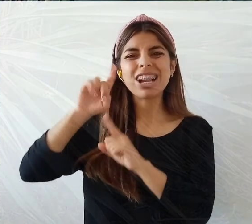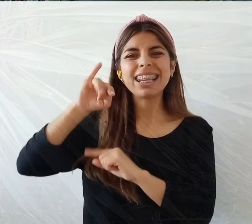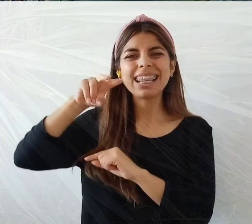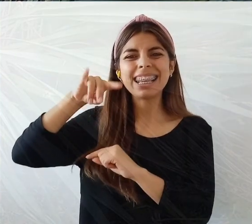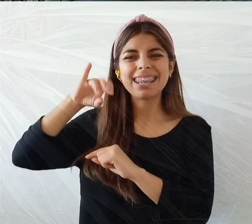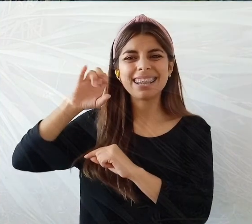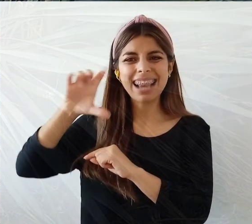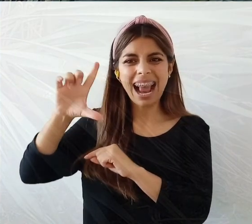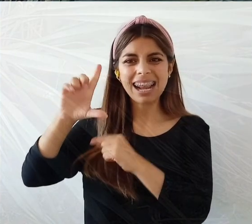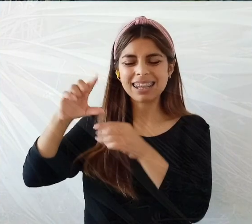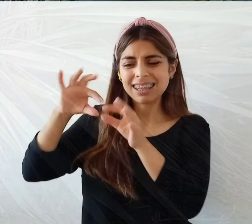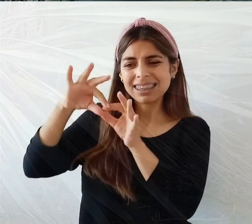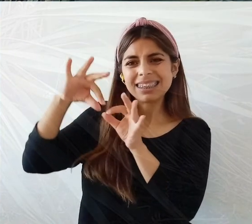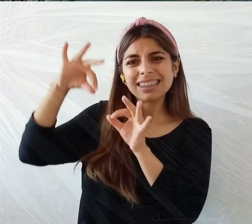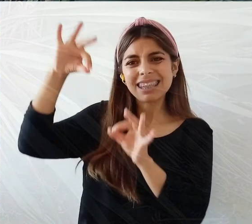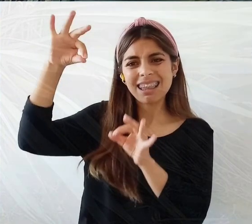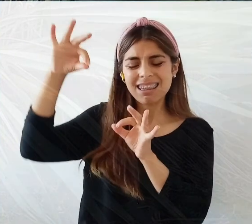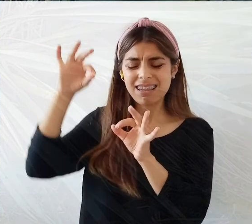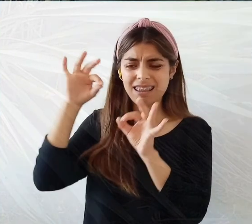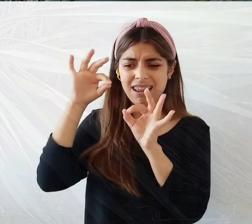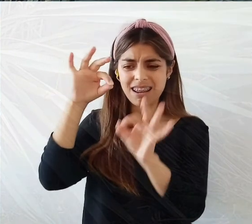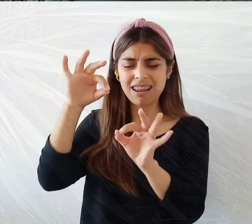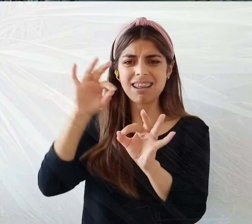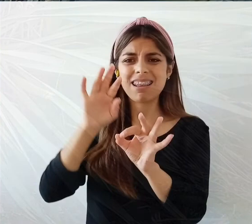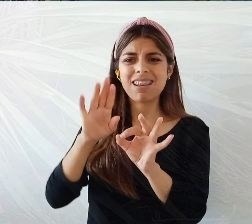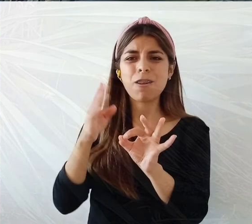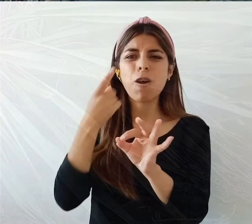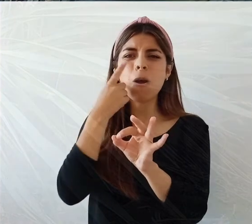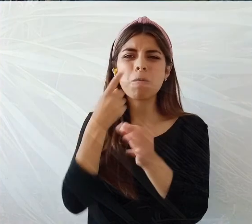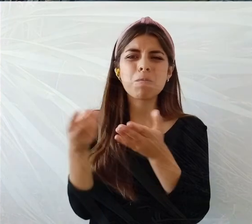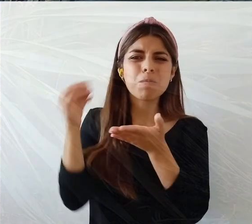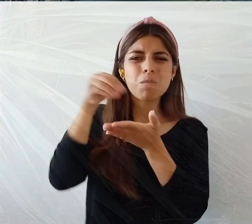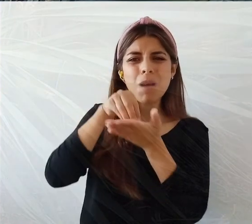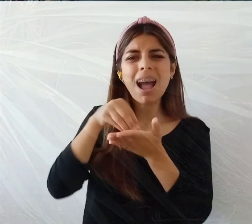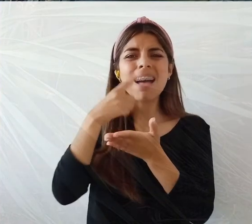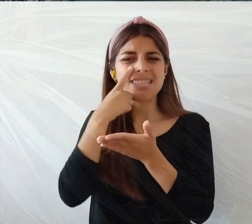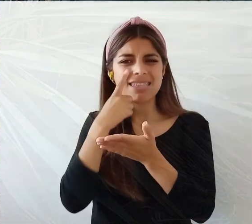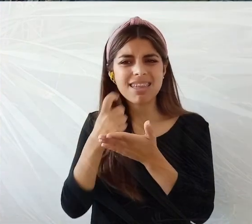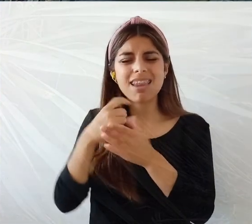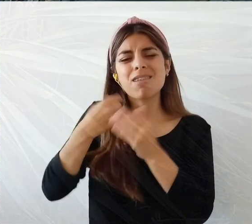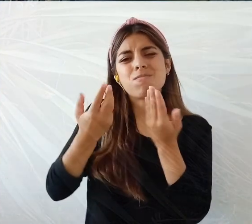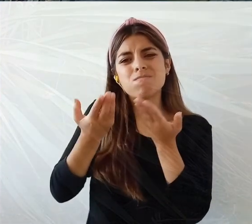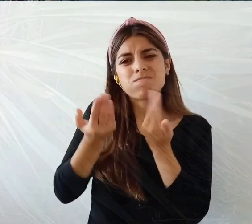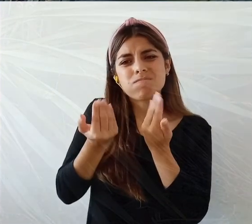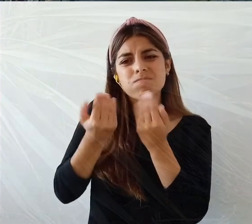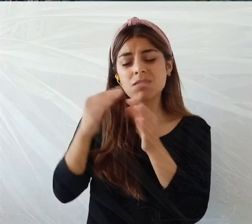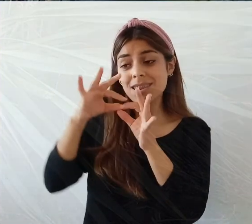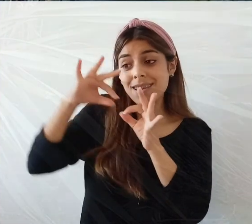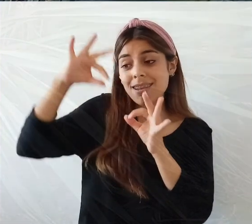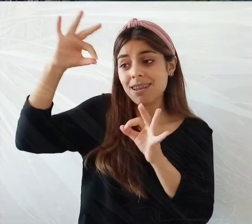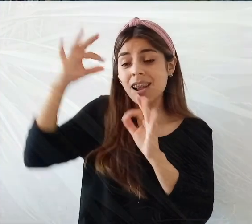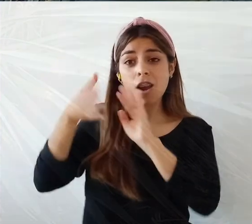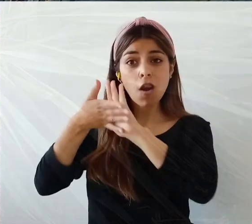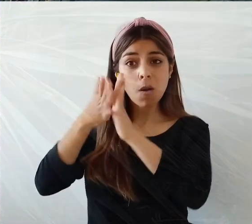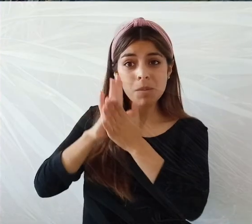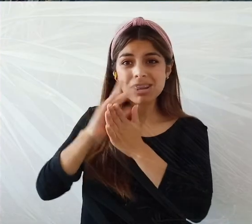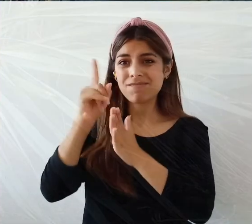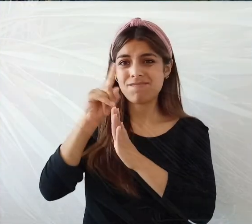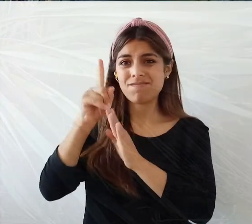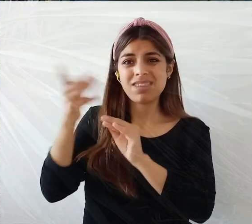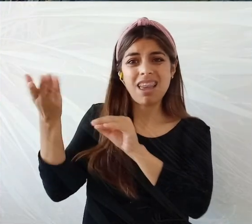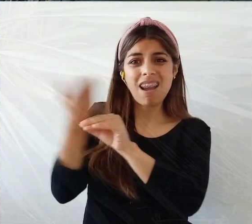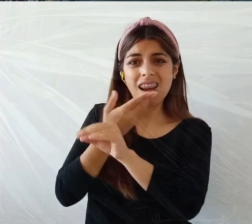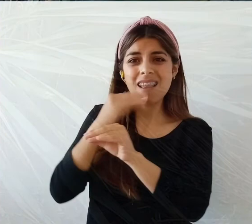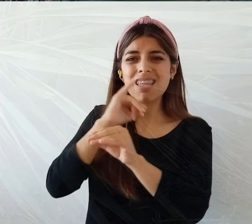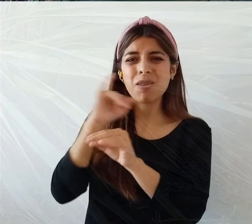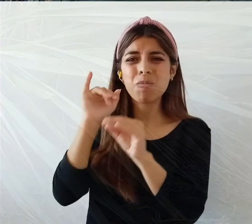matita. Y tiene un poco, no más arriba se le puede sacar. No sirve completo tampoco. Y esto hay que